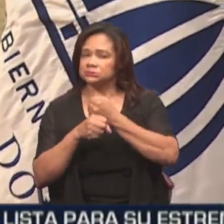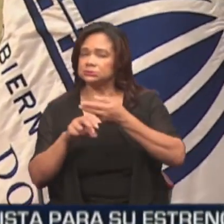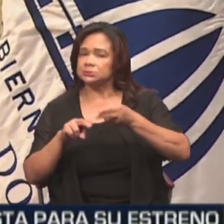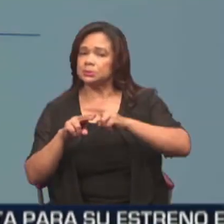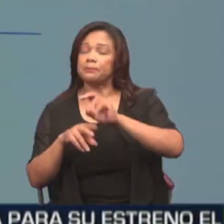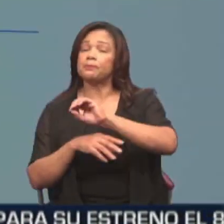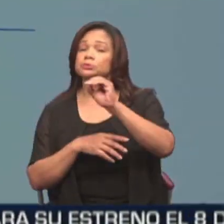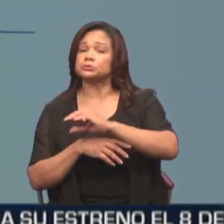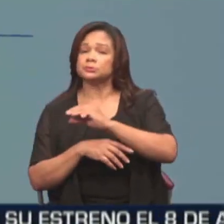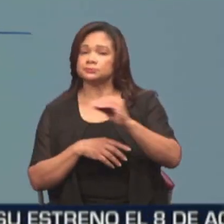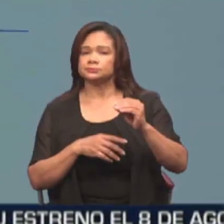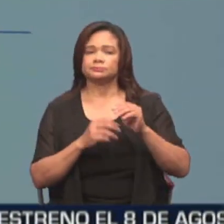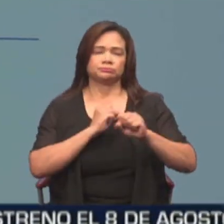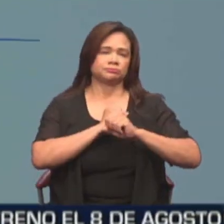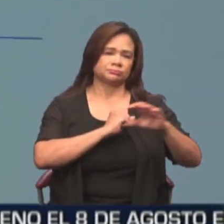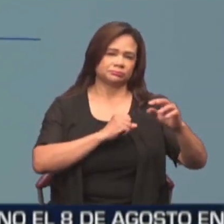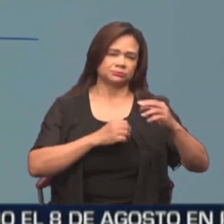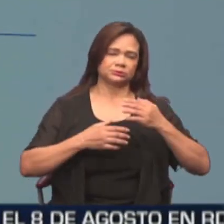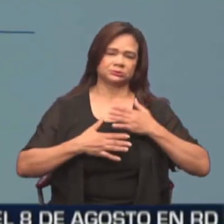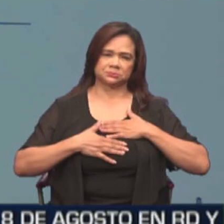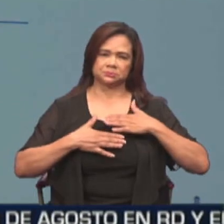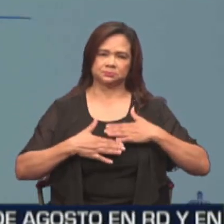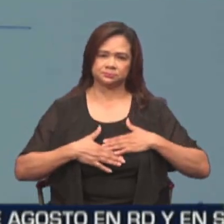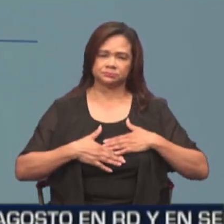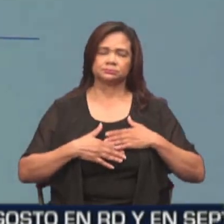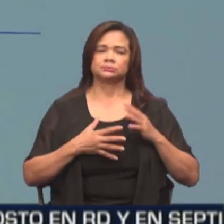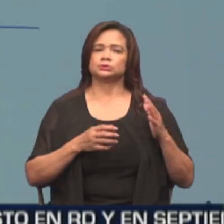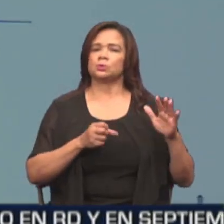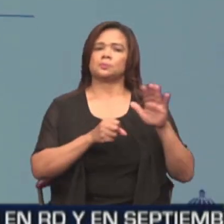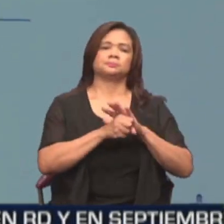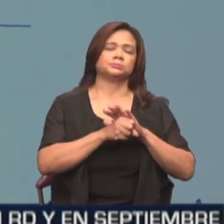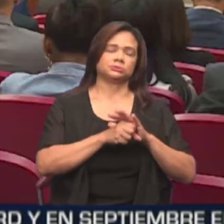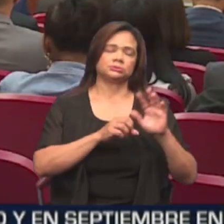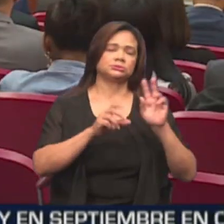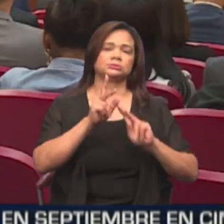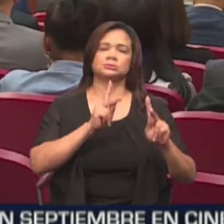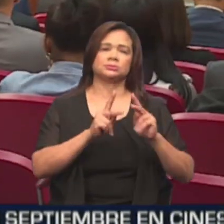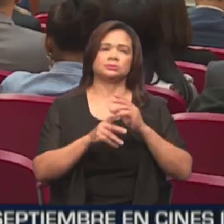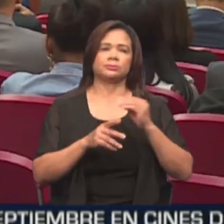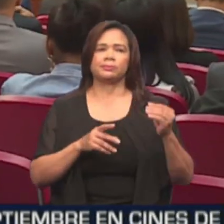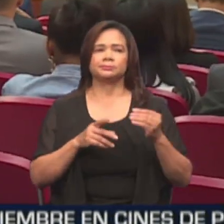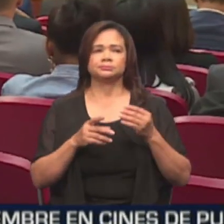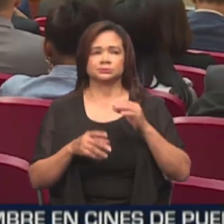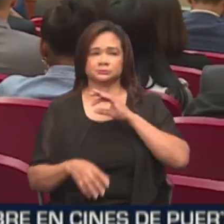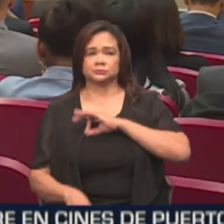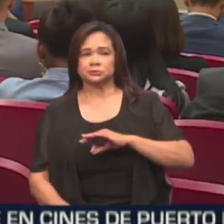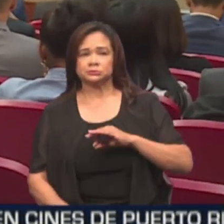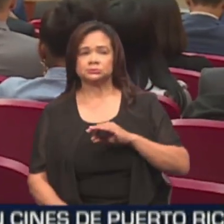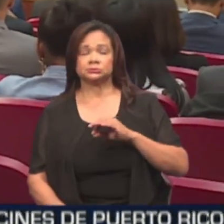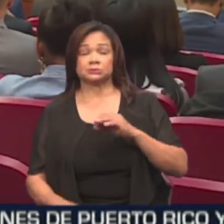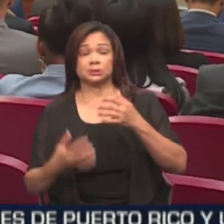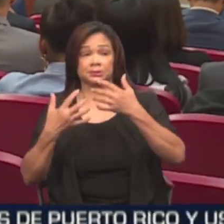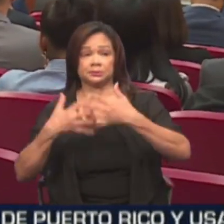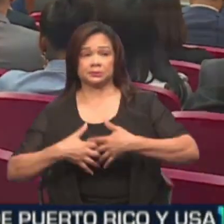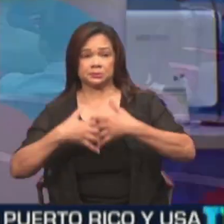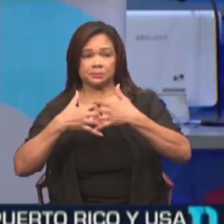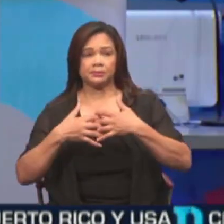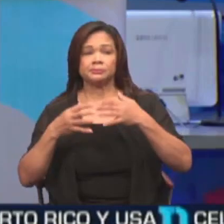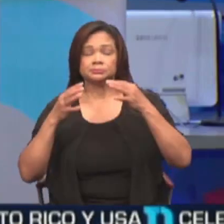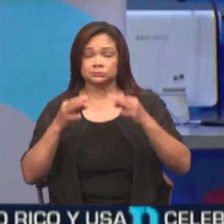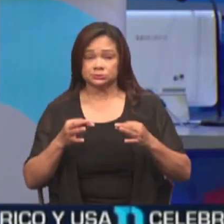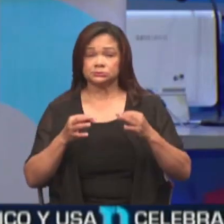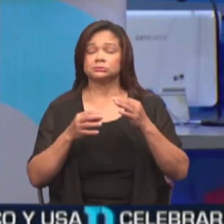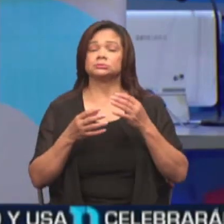sino que también promueven el bienestar integral de los trabajadores. Esto beneficia tanto a las empresas que decidan